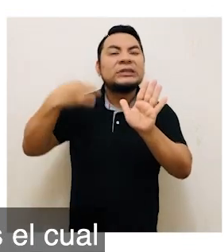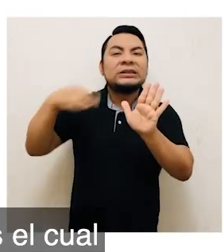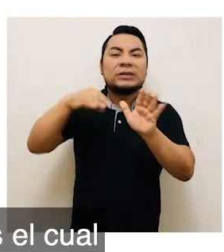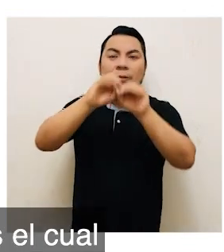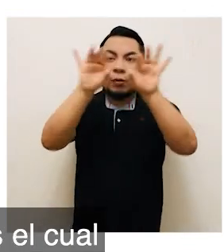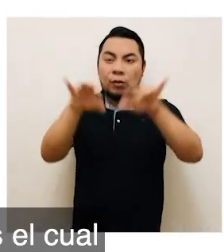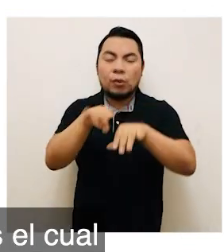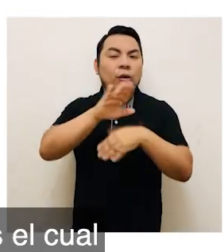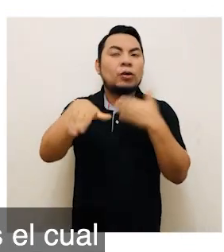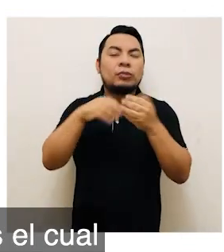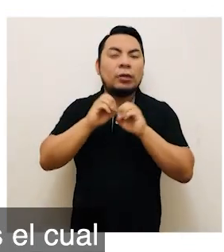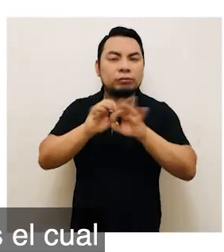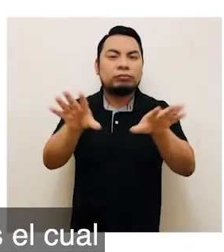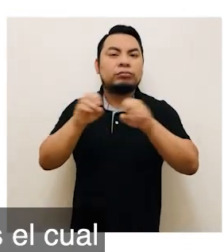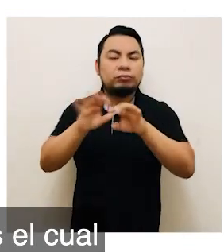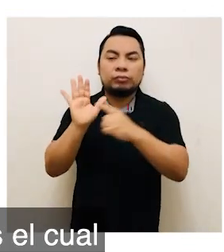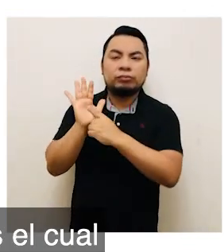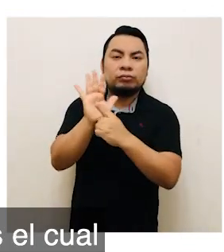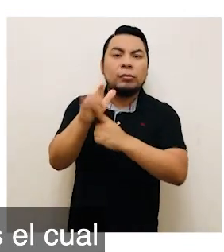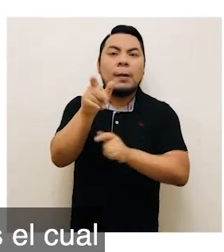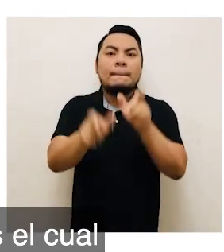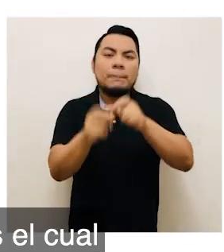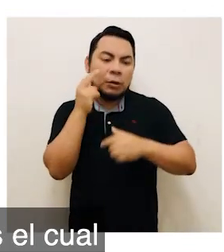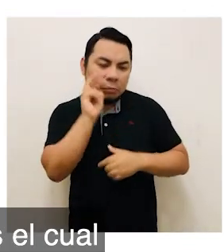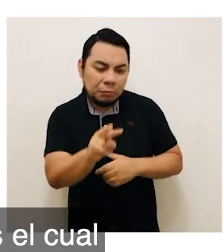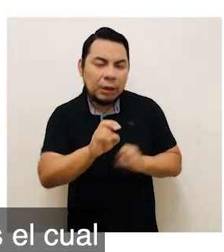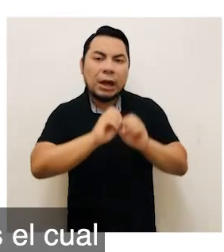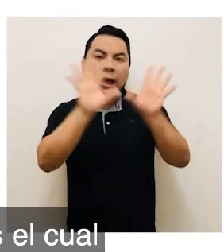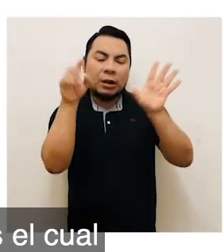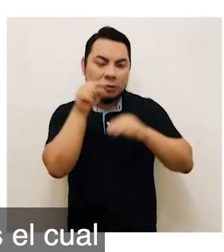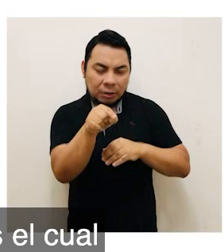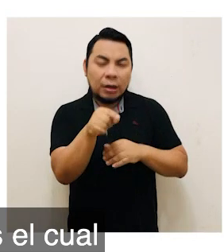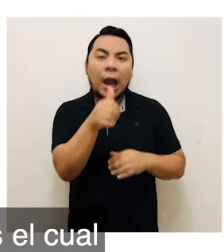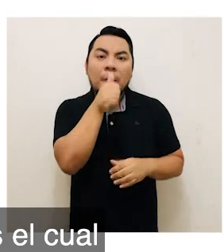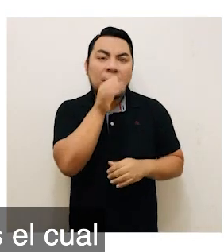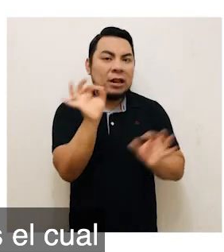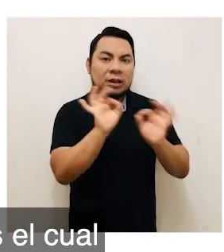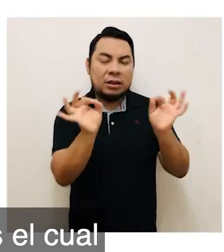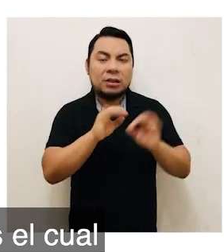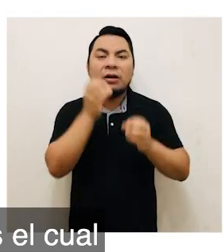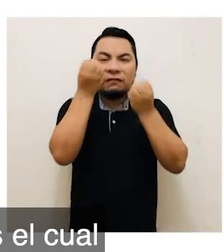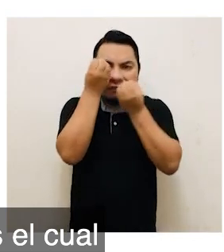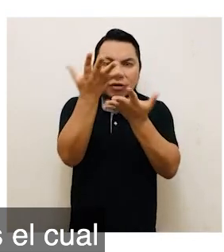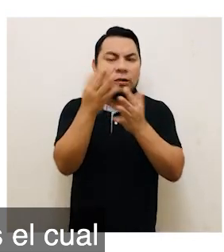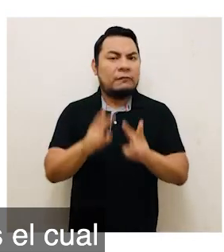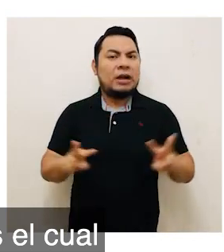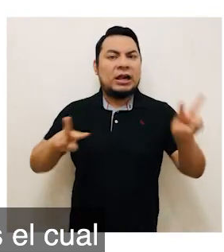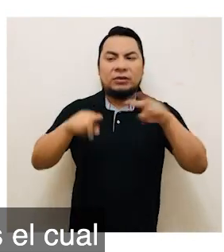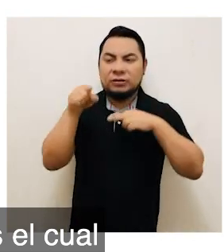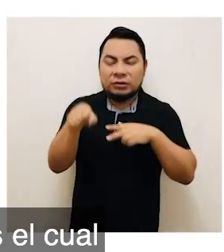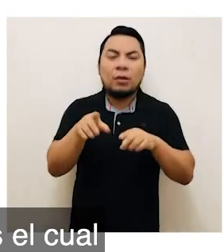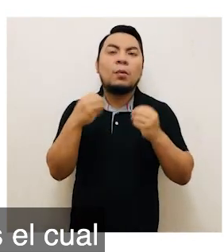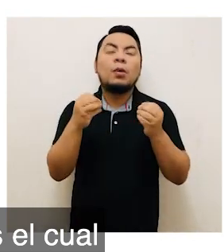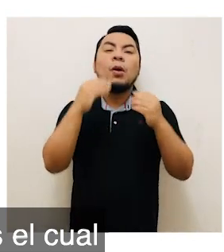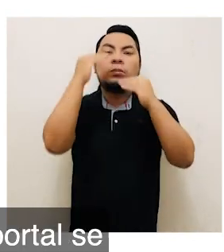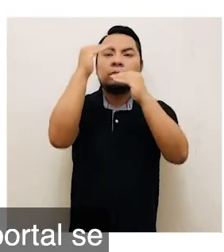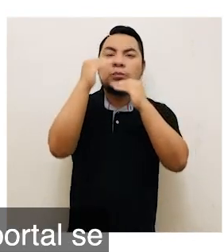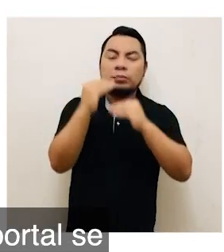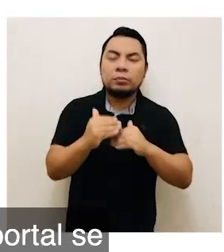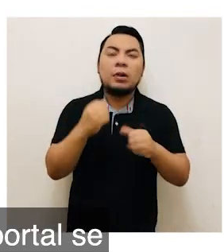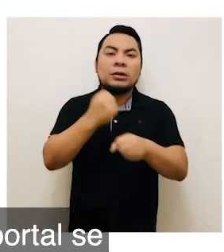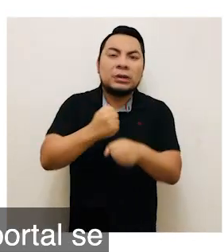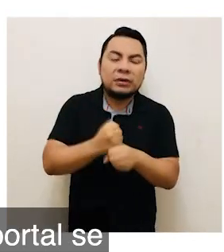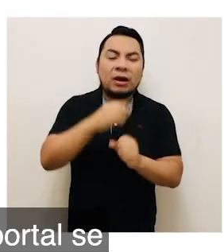del portal de transparencia estándar de las entidades, el cual cuenta con información valiosa como la organización de la entidad,